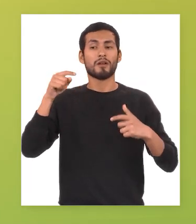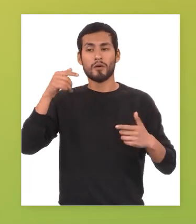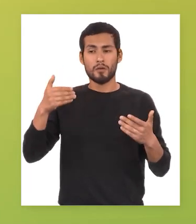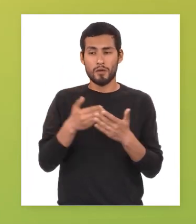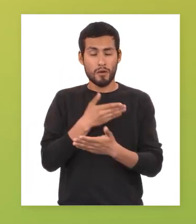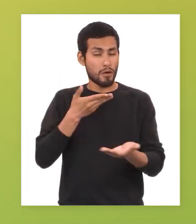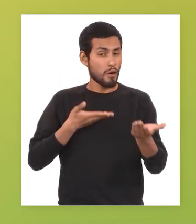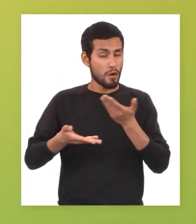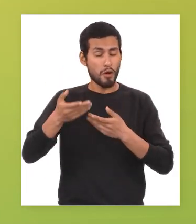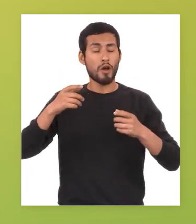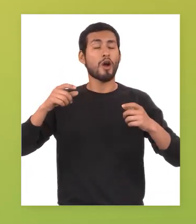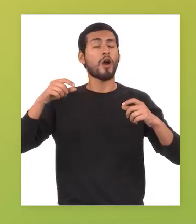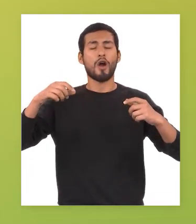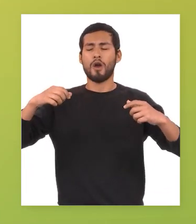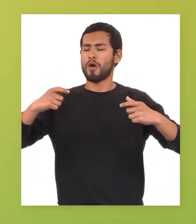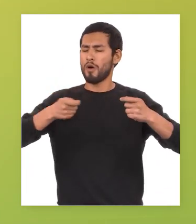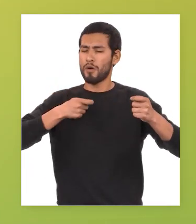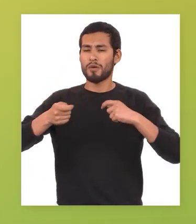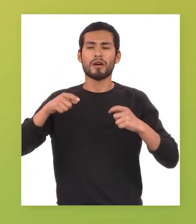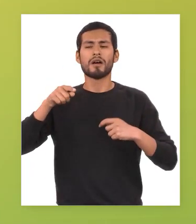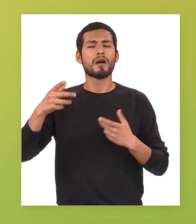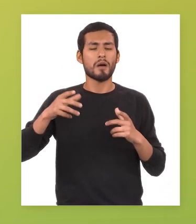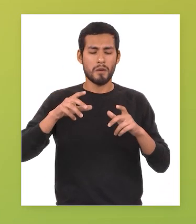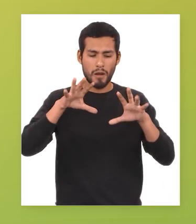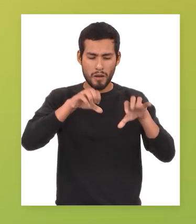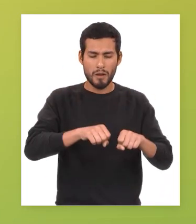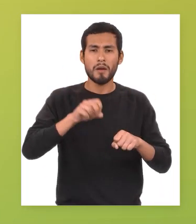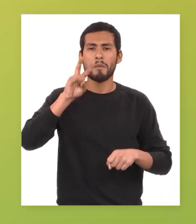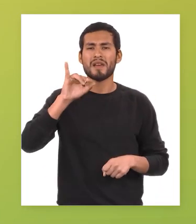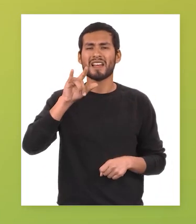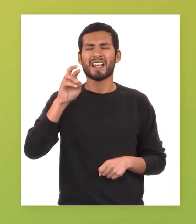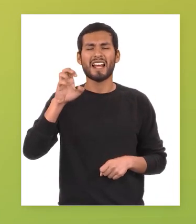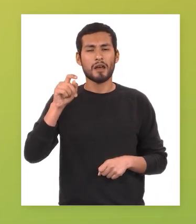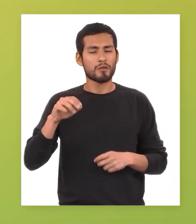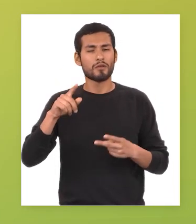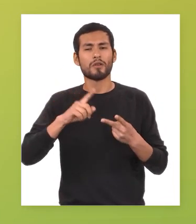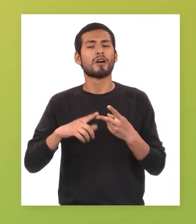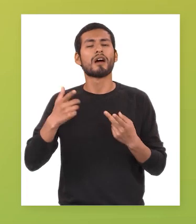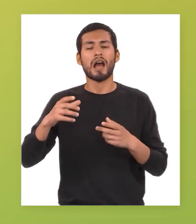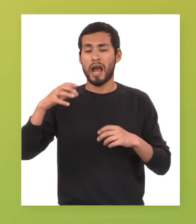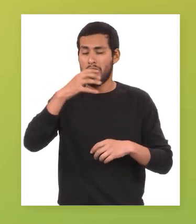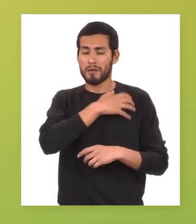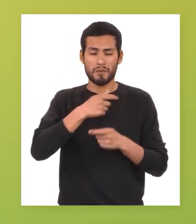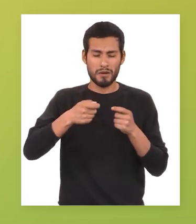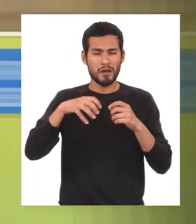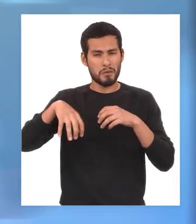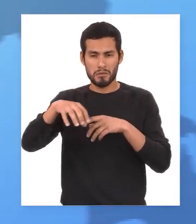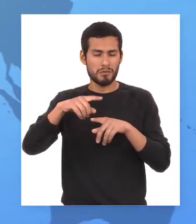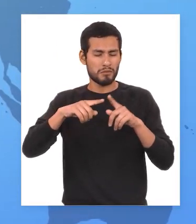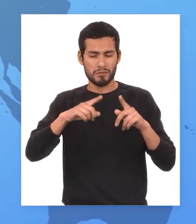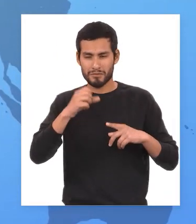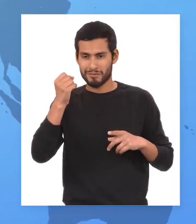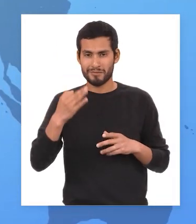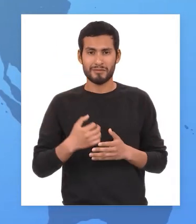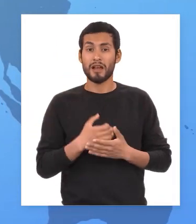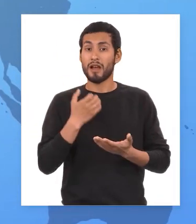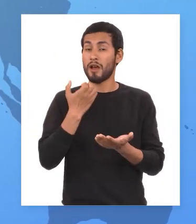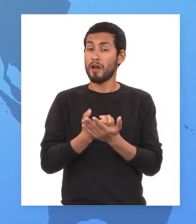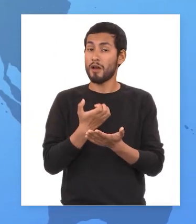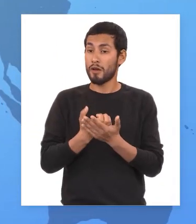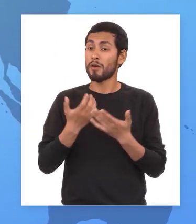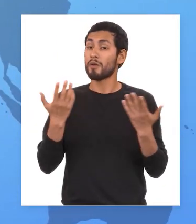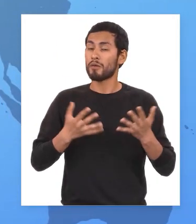se crearon nuevas formas de gobierno como los virreinatos las capitanías generales etcétera en el plano